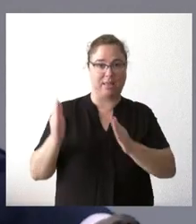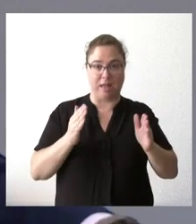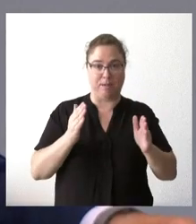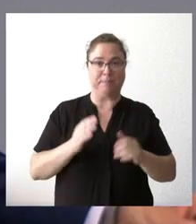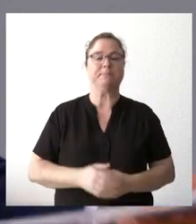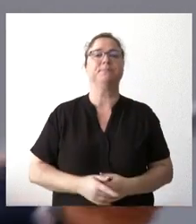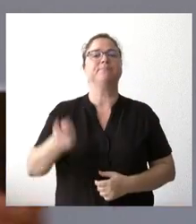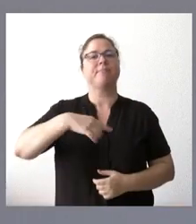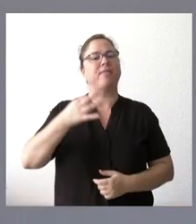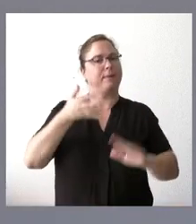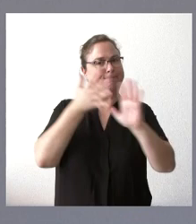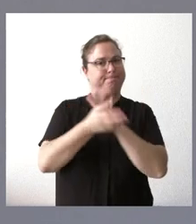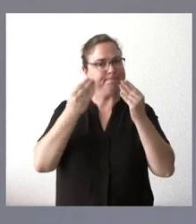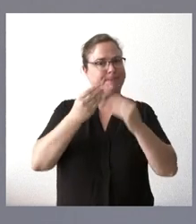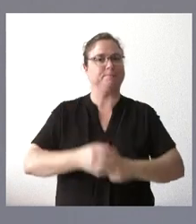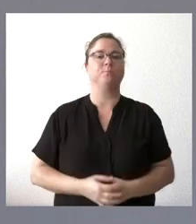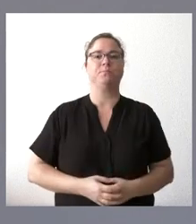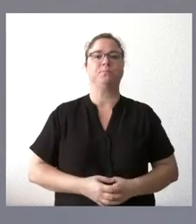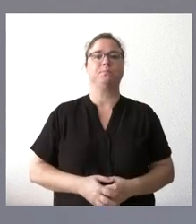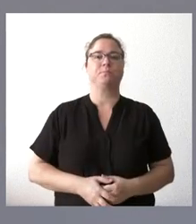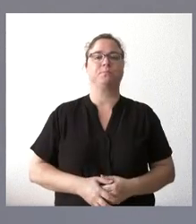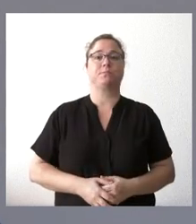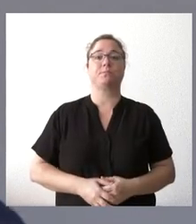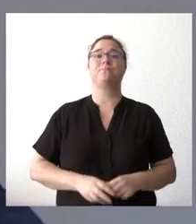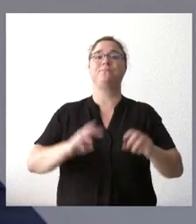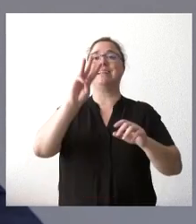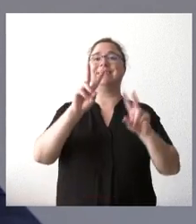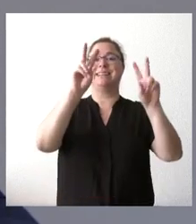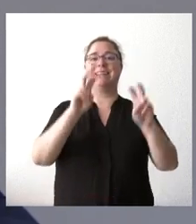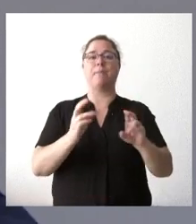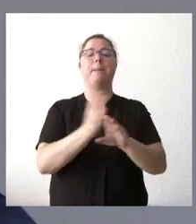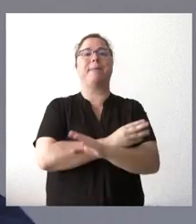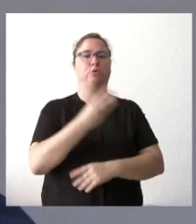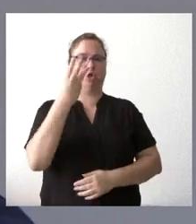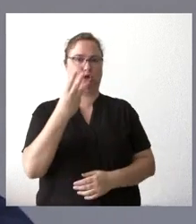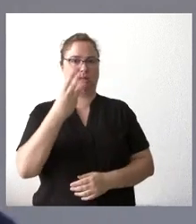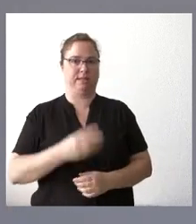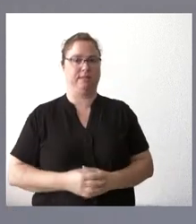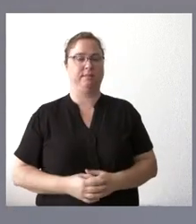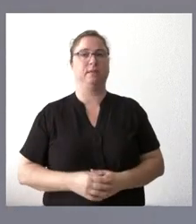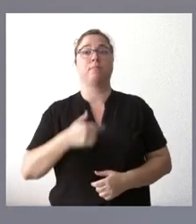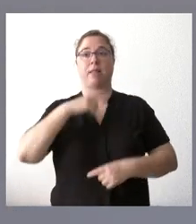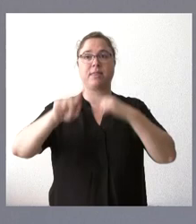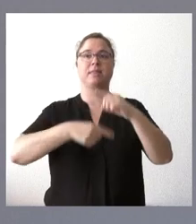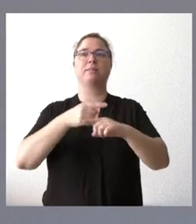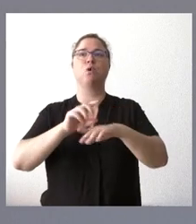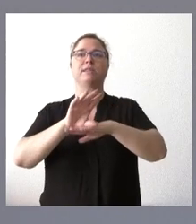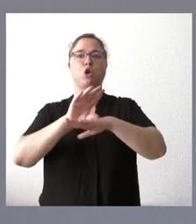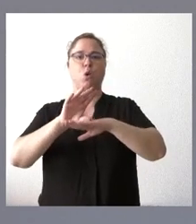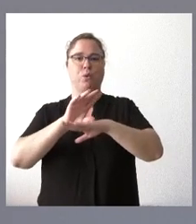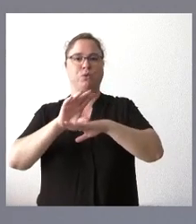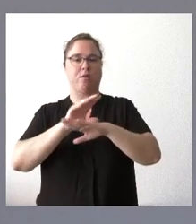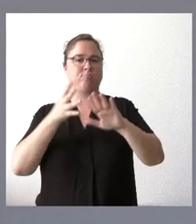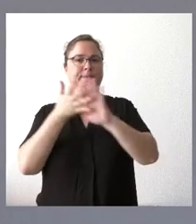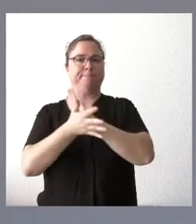que conviene señalar. Tres cuestiones previas, antes de que el consejero nos cuente